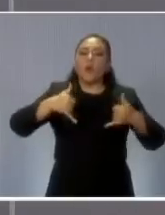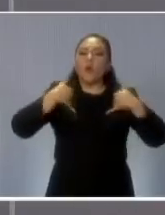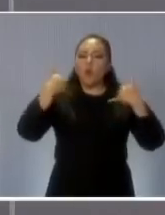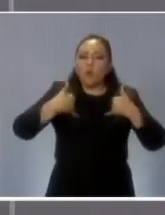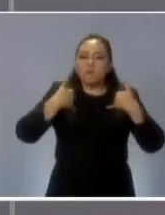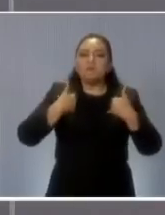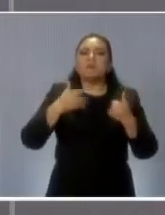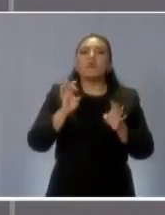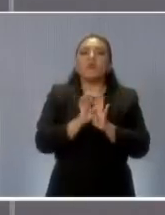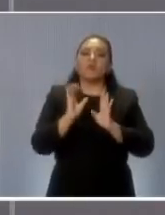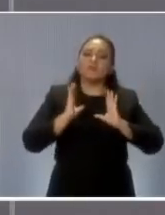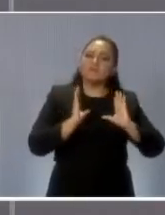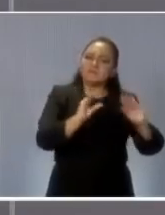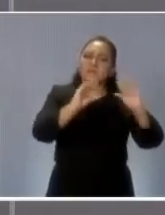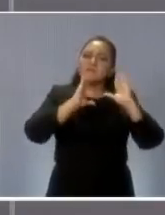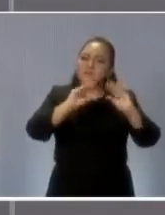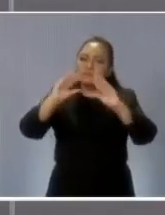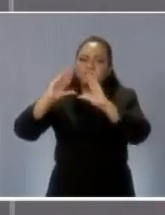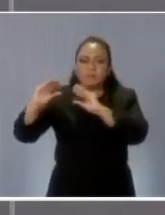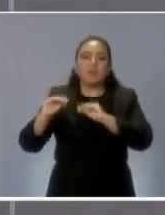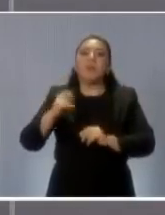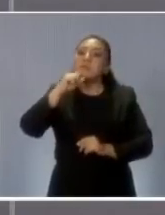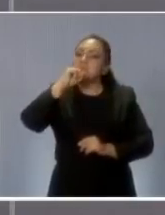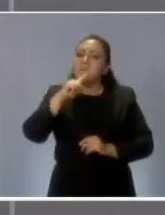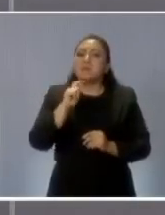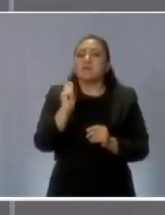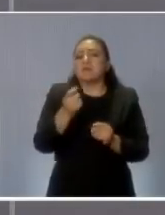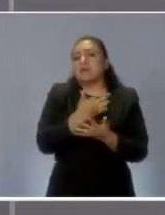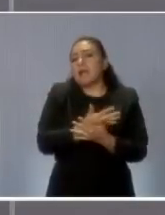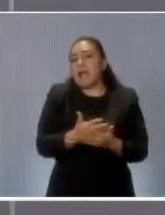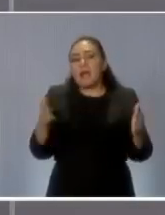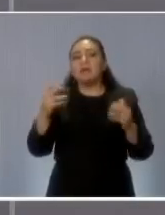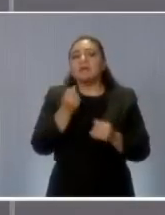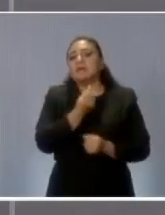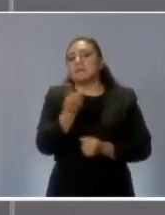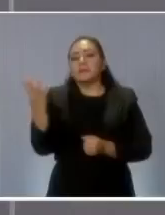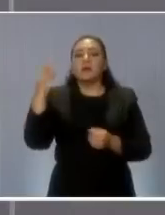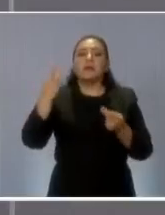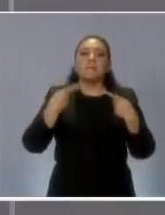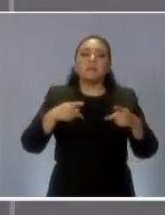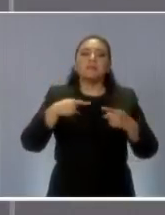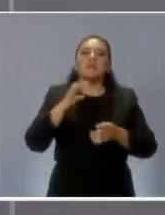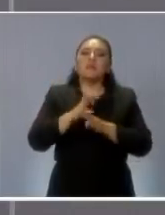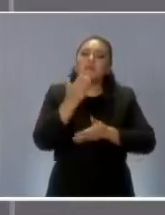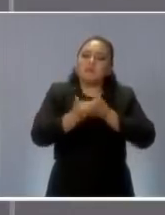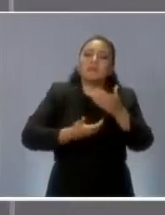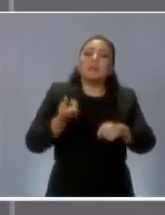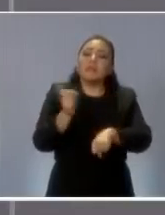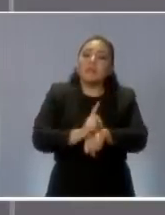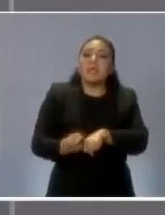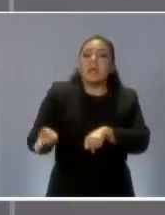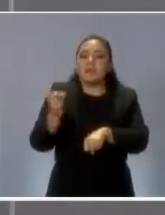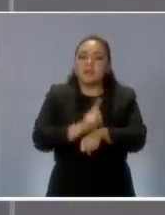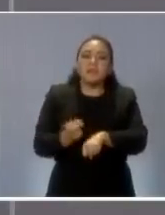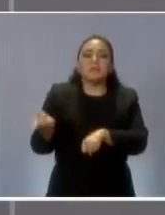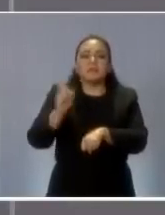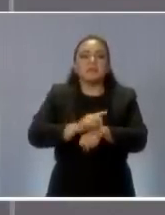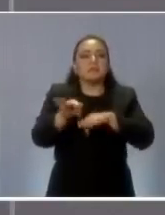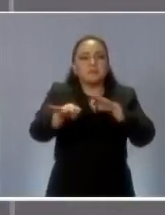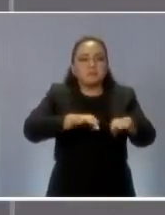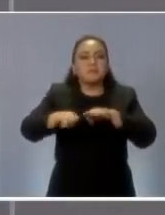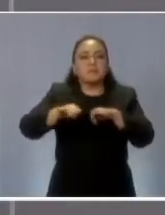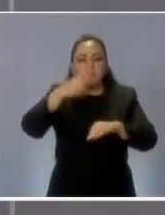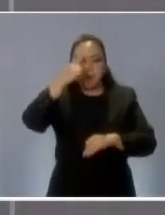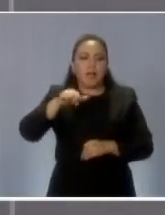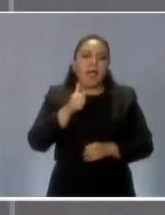capacitadores, así como el de un gran número de servidores públicos que todos los días trabajan para